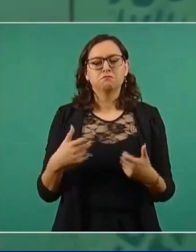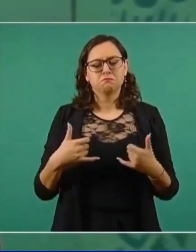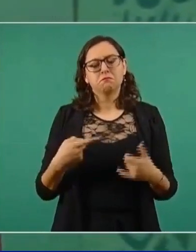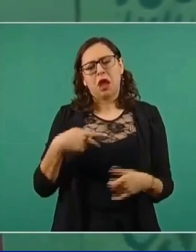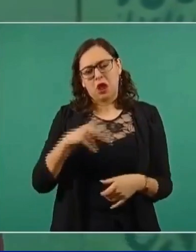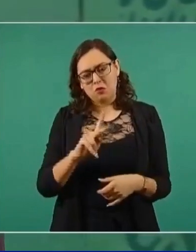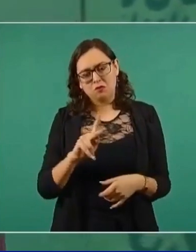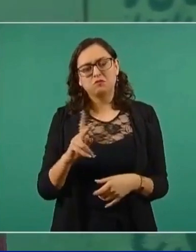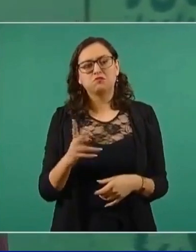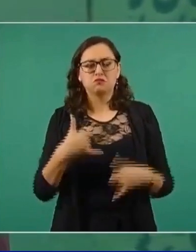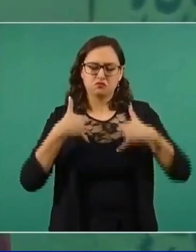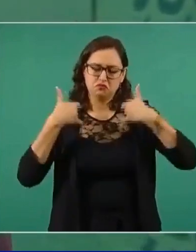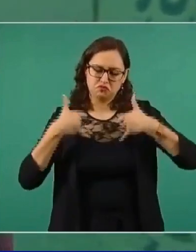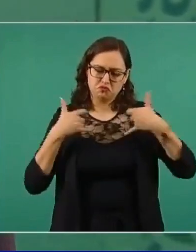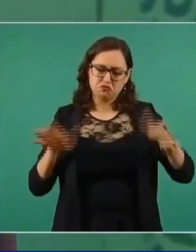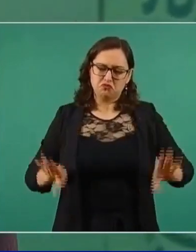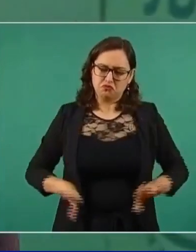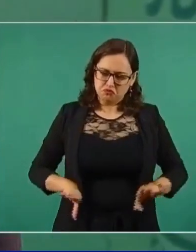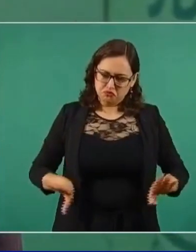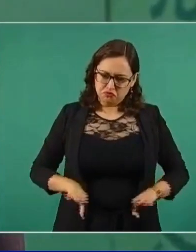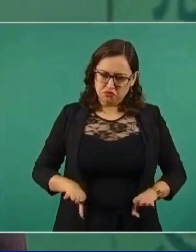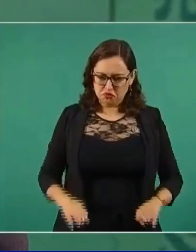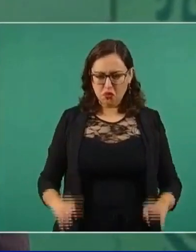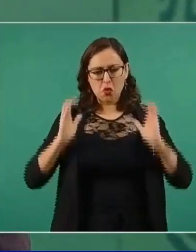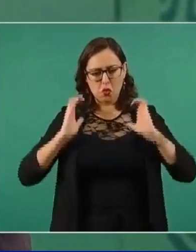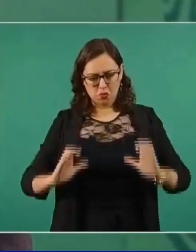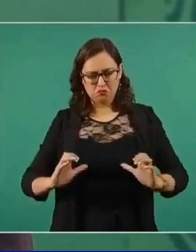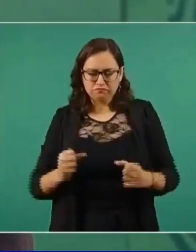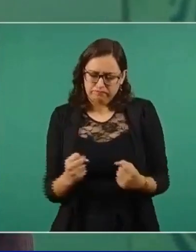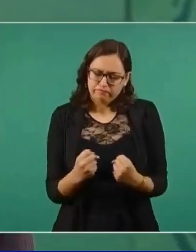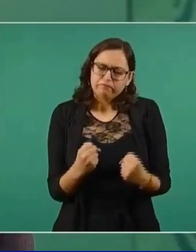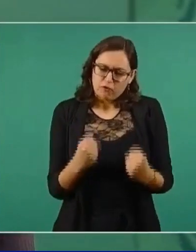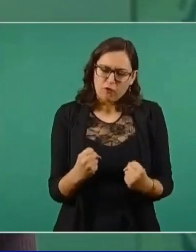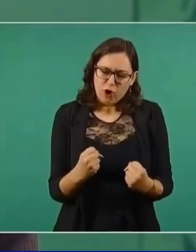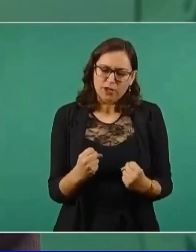al COVID.